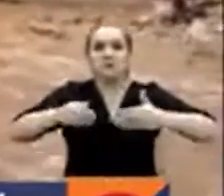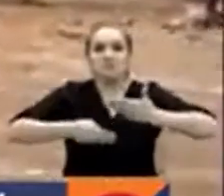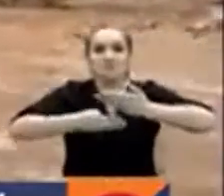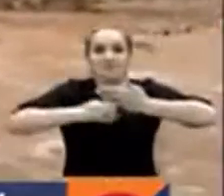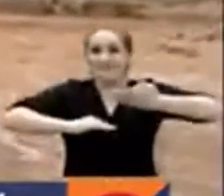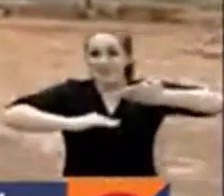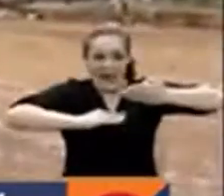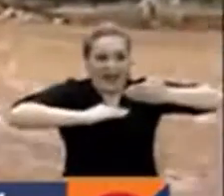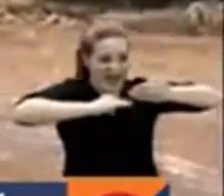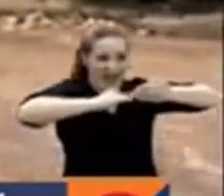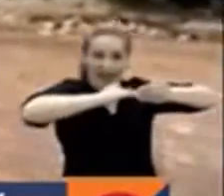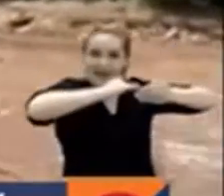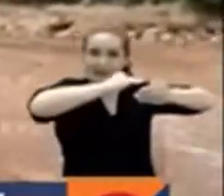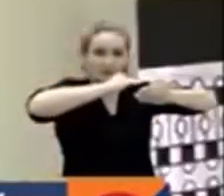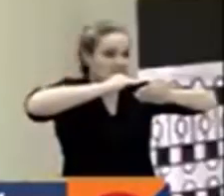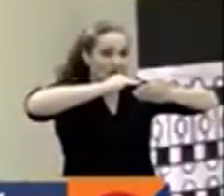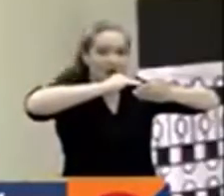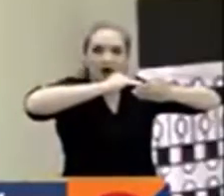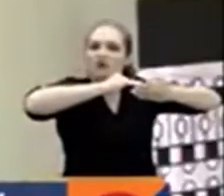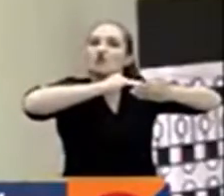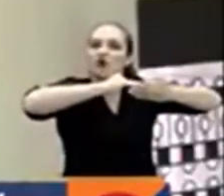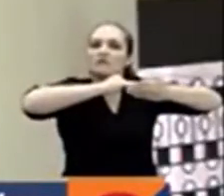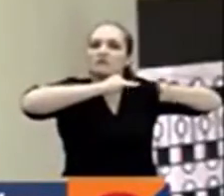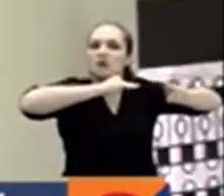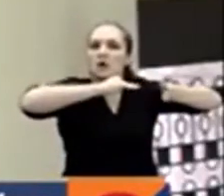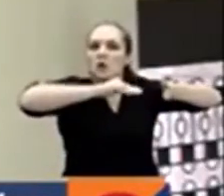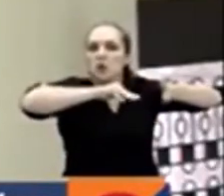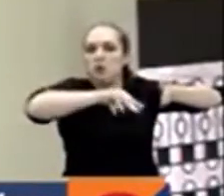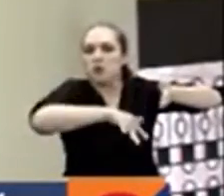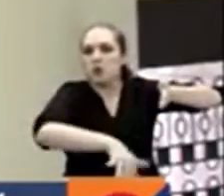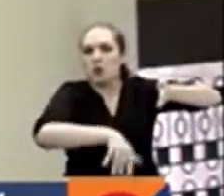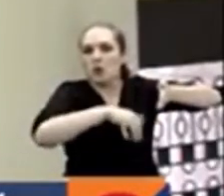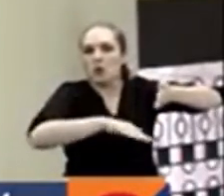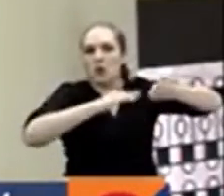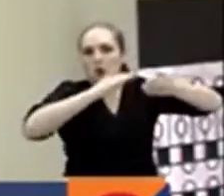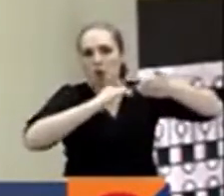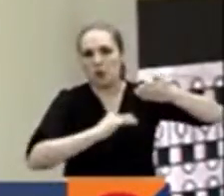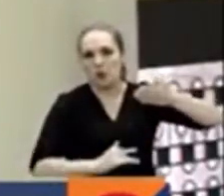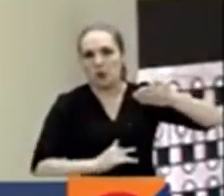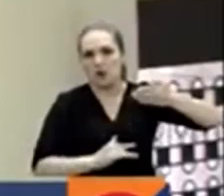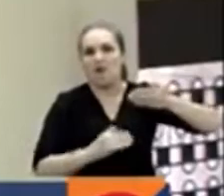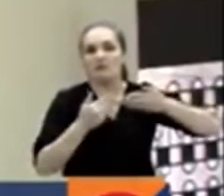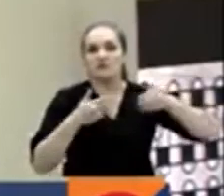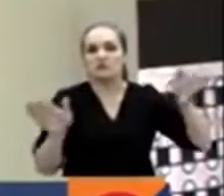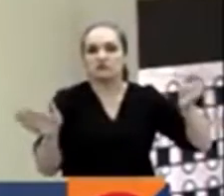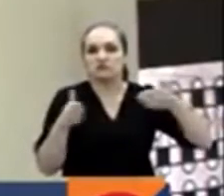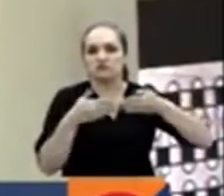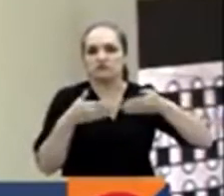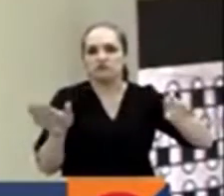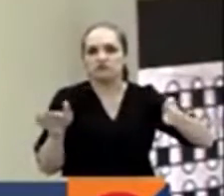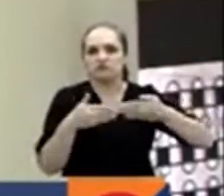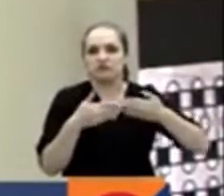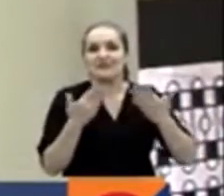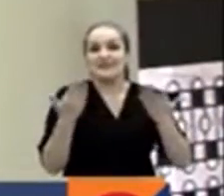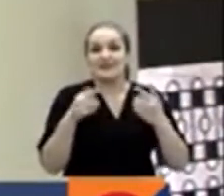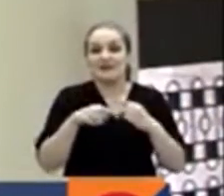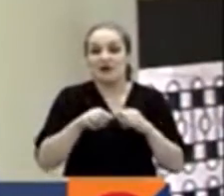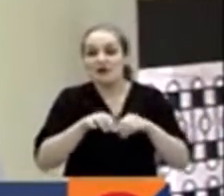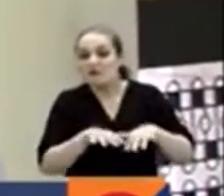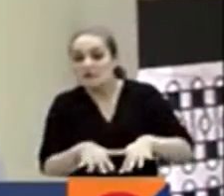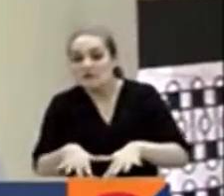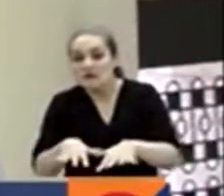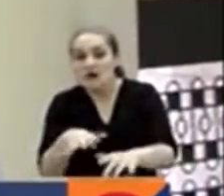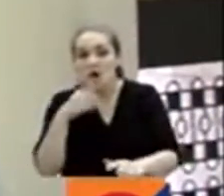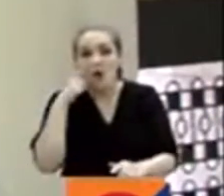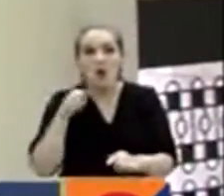están muy cerca de llegar a su cuota máxima. Nos informa que va a abrir compuertas de forma progresiva, de esa forma ya hay un monitoreo en Puentes Ogamoso que es la